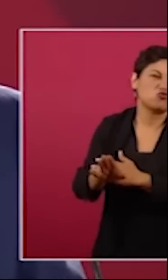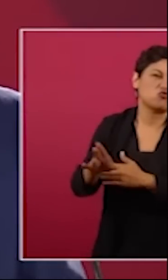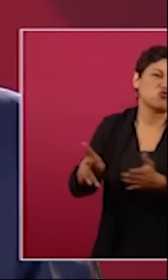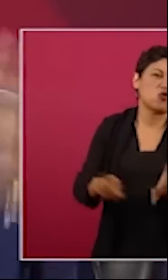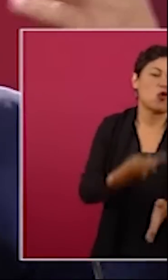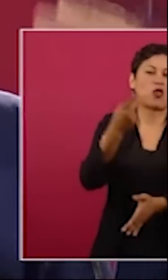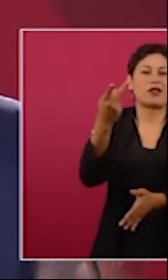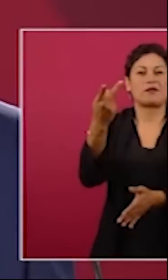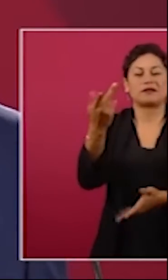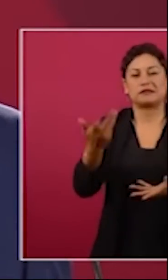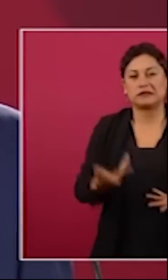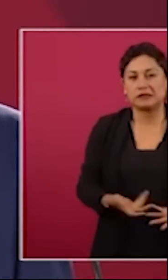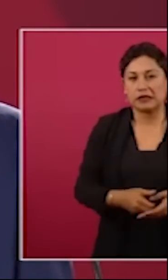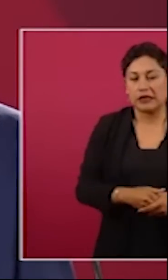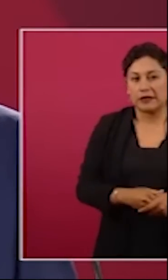pues